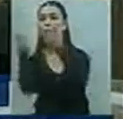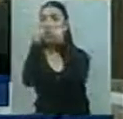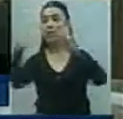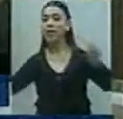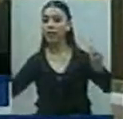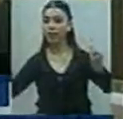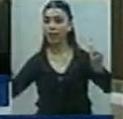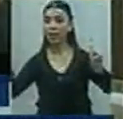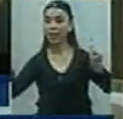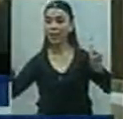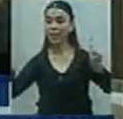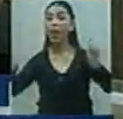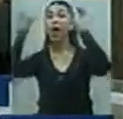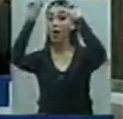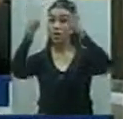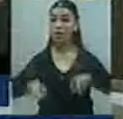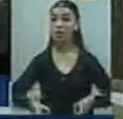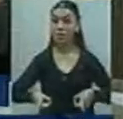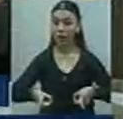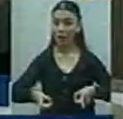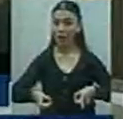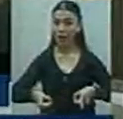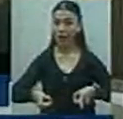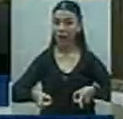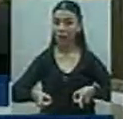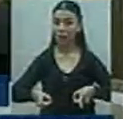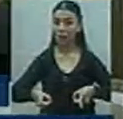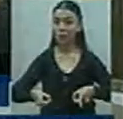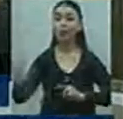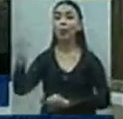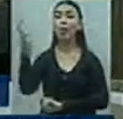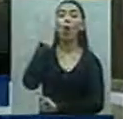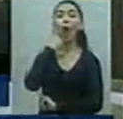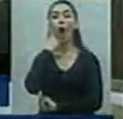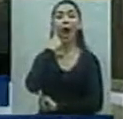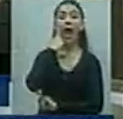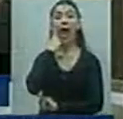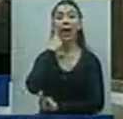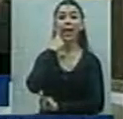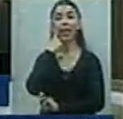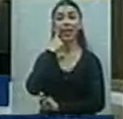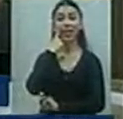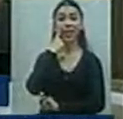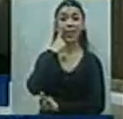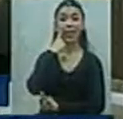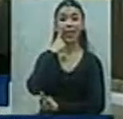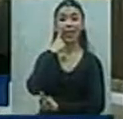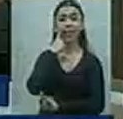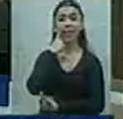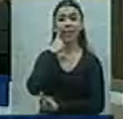un ruido que fue promovido por los intendentes de este reducto de poder,